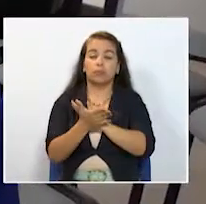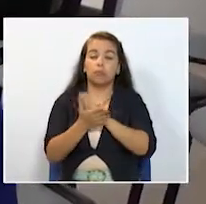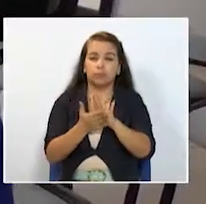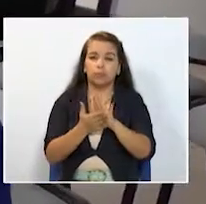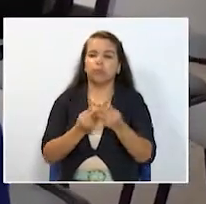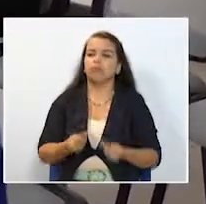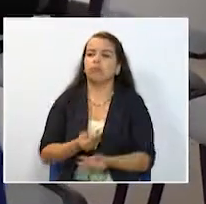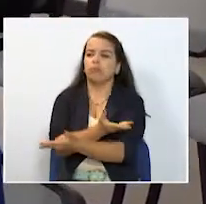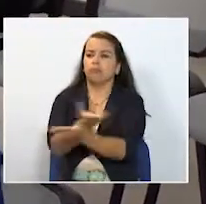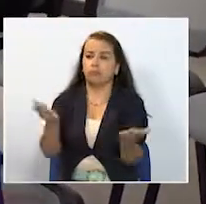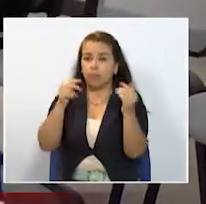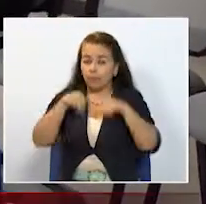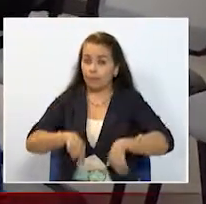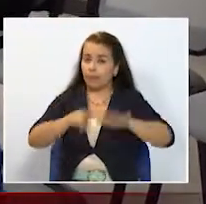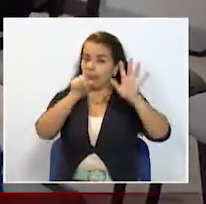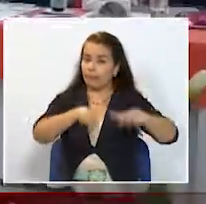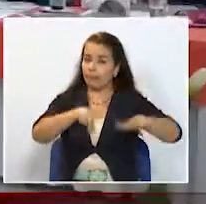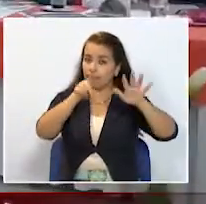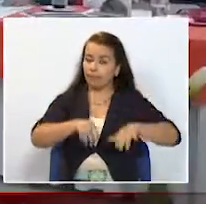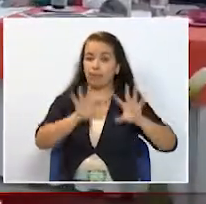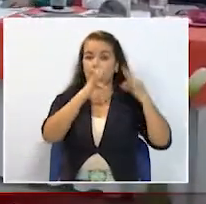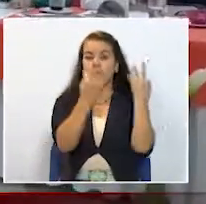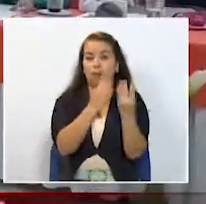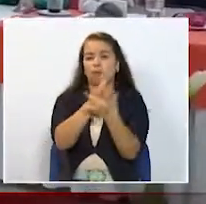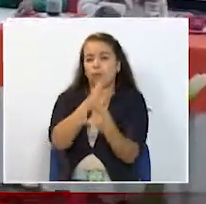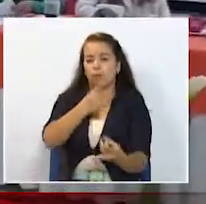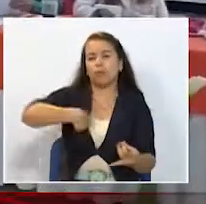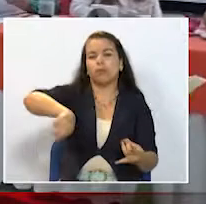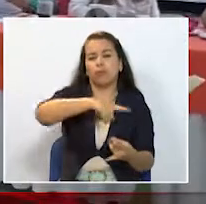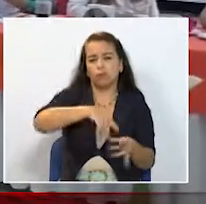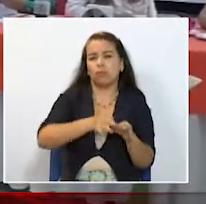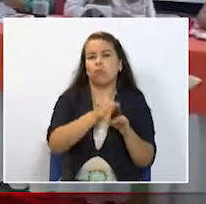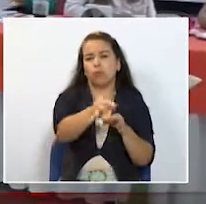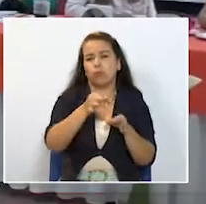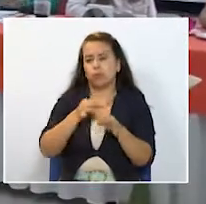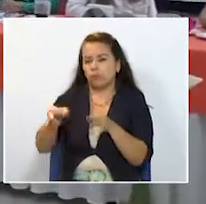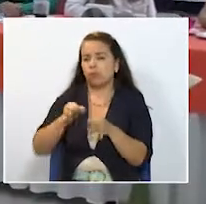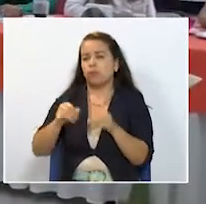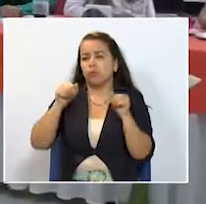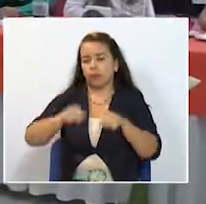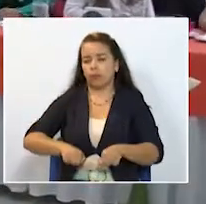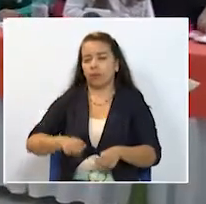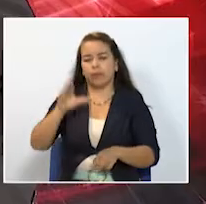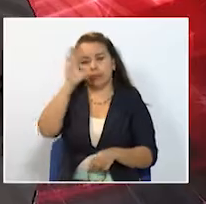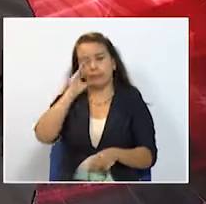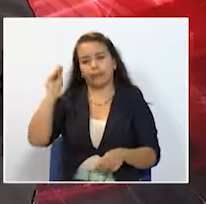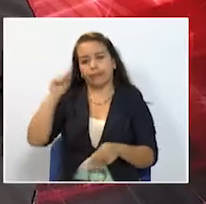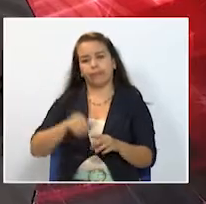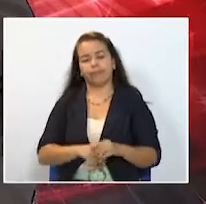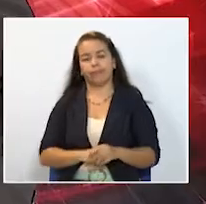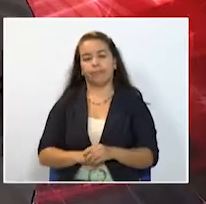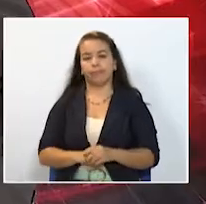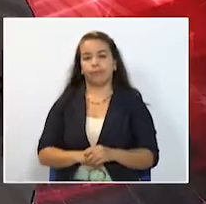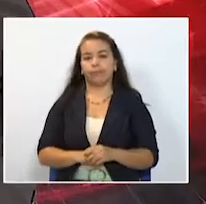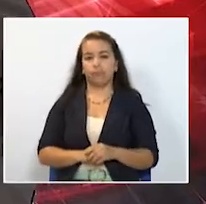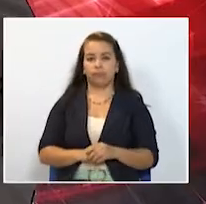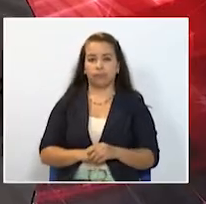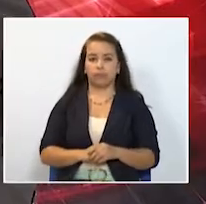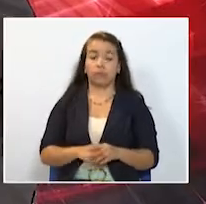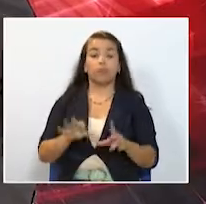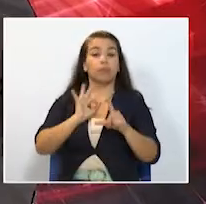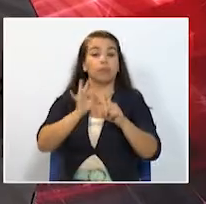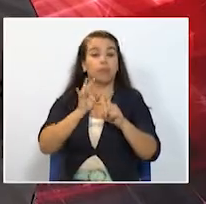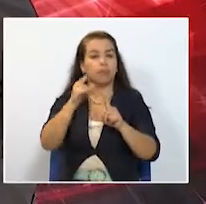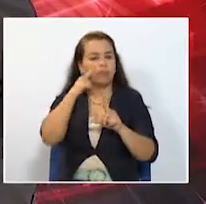beneficiará en este semestre a las familias más pobres de los municipios cordilleranos en el Quindío En Telecafé Noticias le